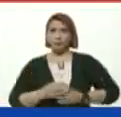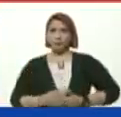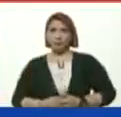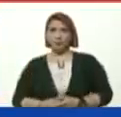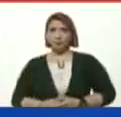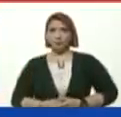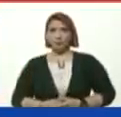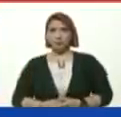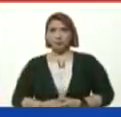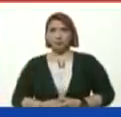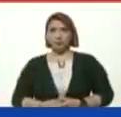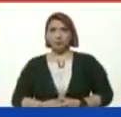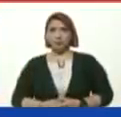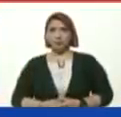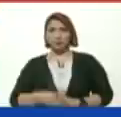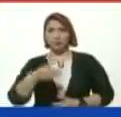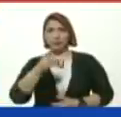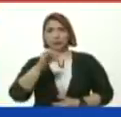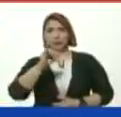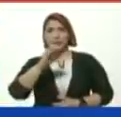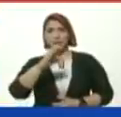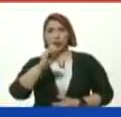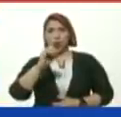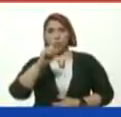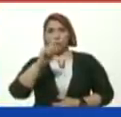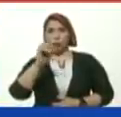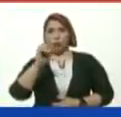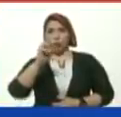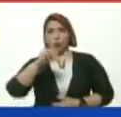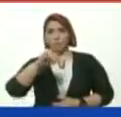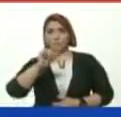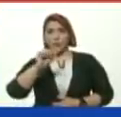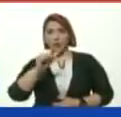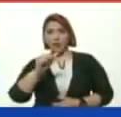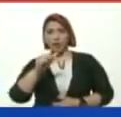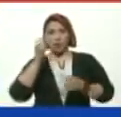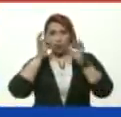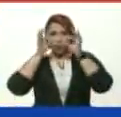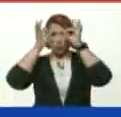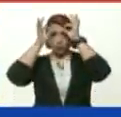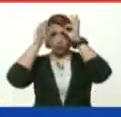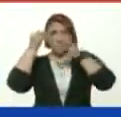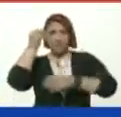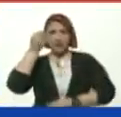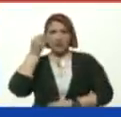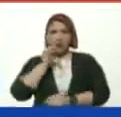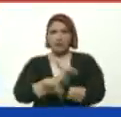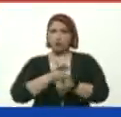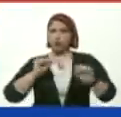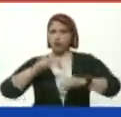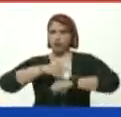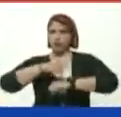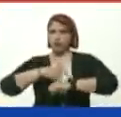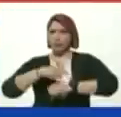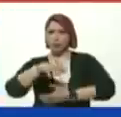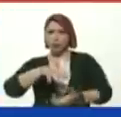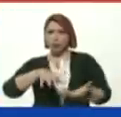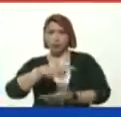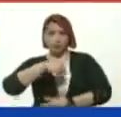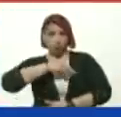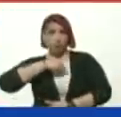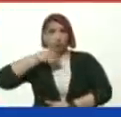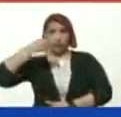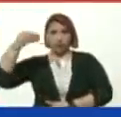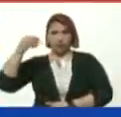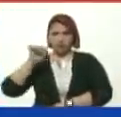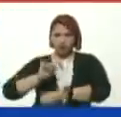La dicotomía Robinsoniana Pensar lo imposible En tiempos de crisis Ese es nuestro espíritu De